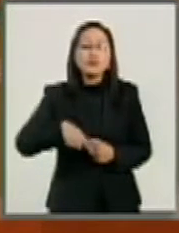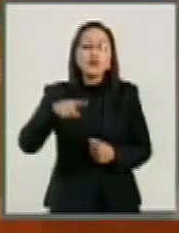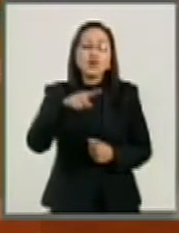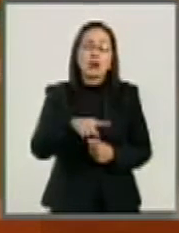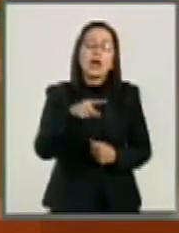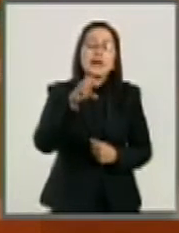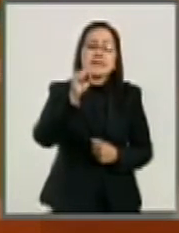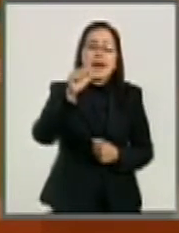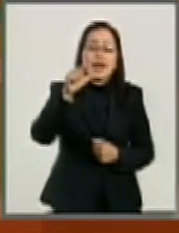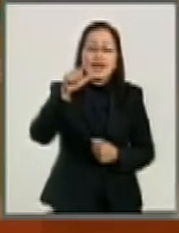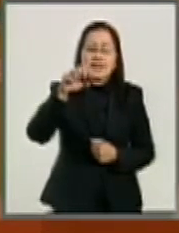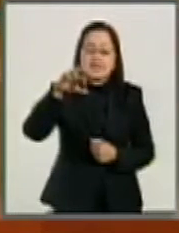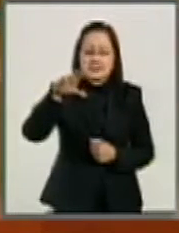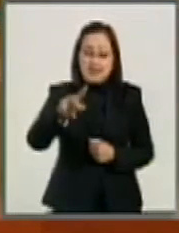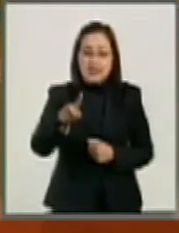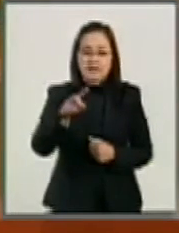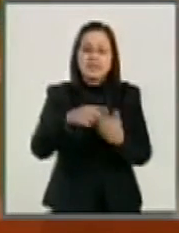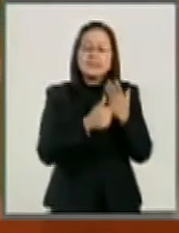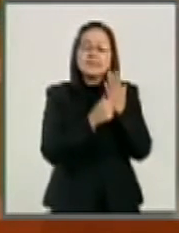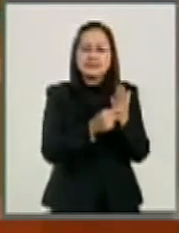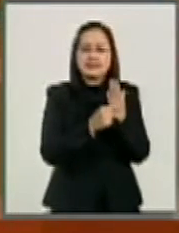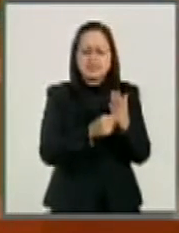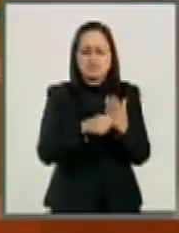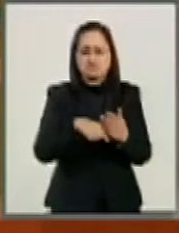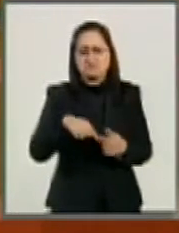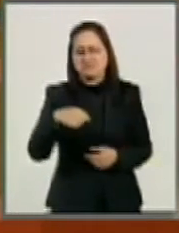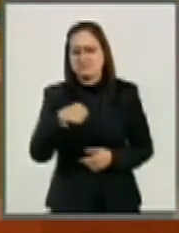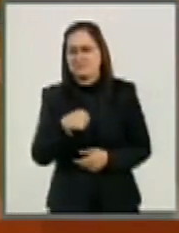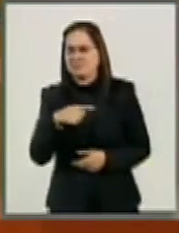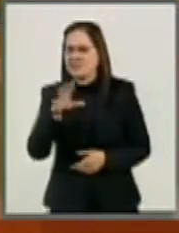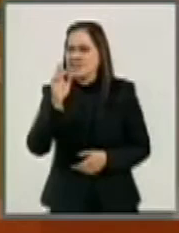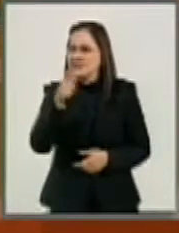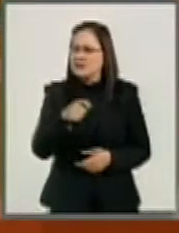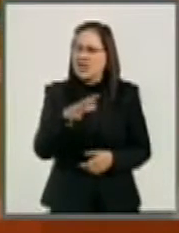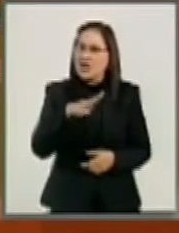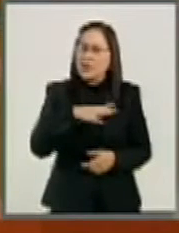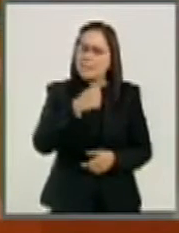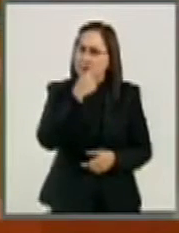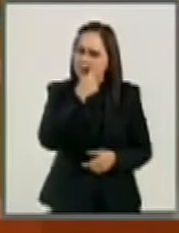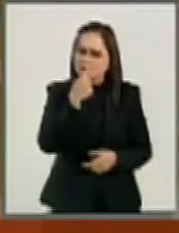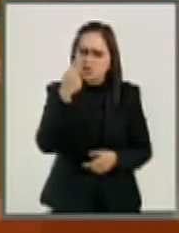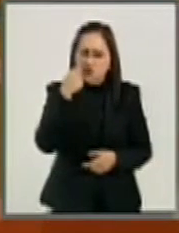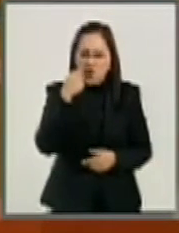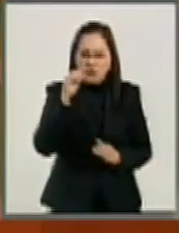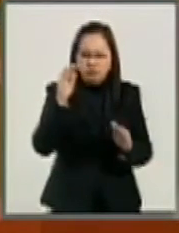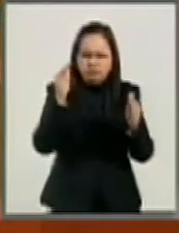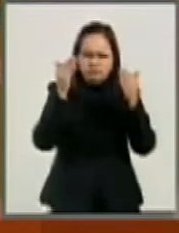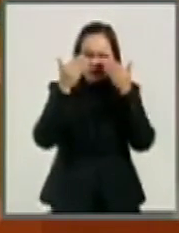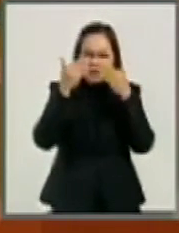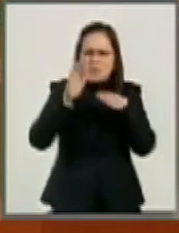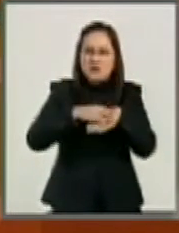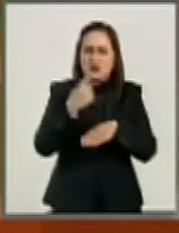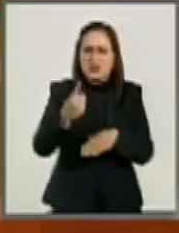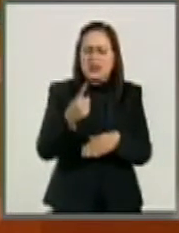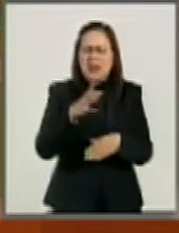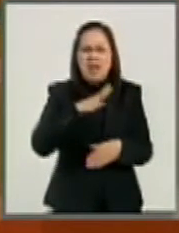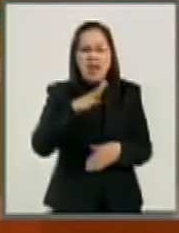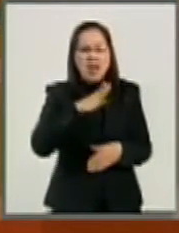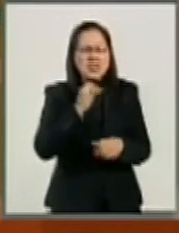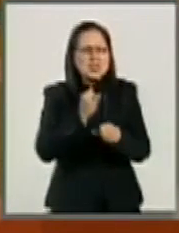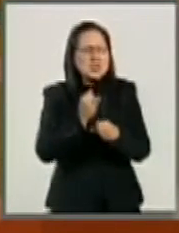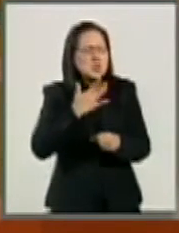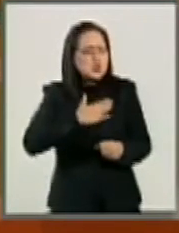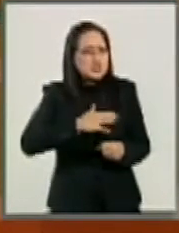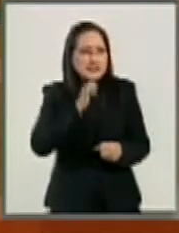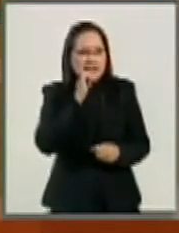afirmó, tengo los ojos ciegos de ver tanta injusticia y tanta miseria. Y nada hay